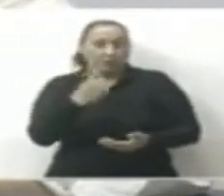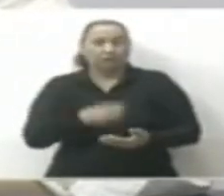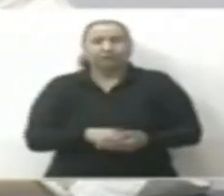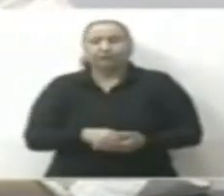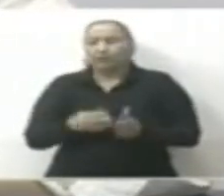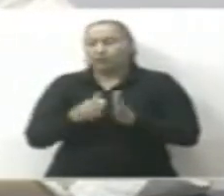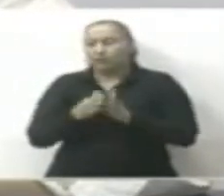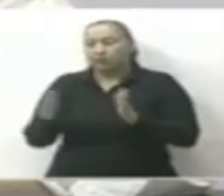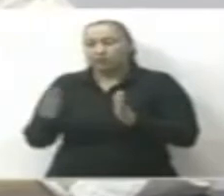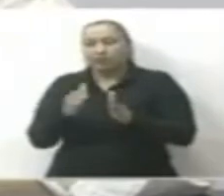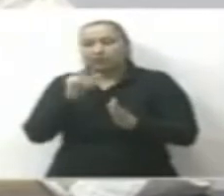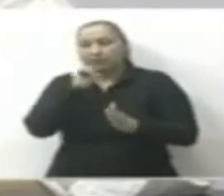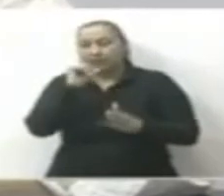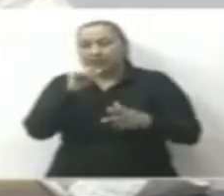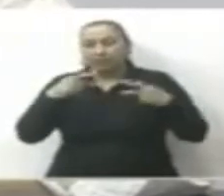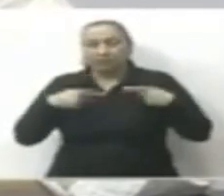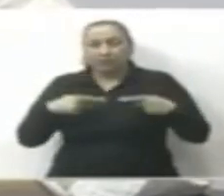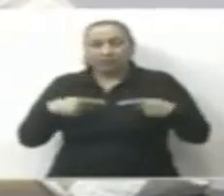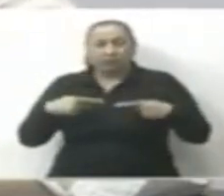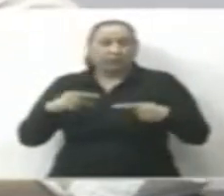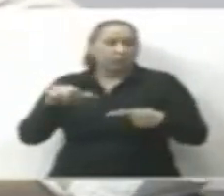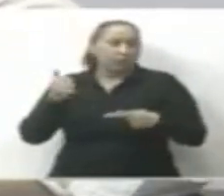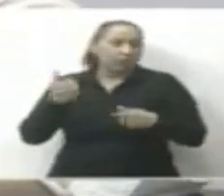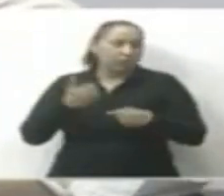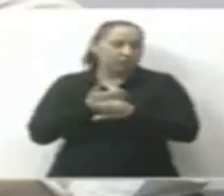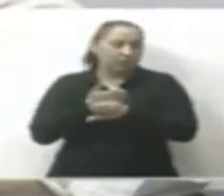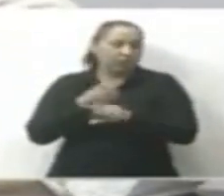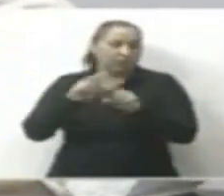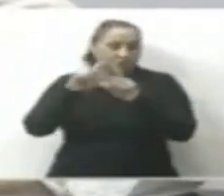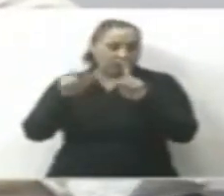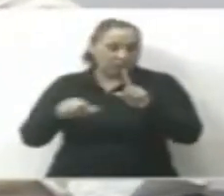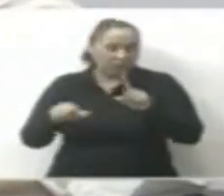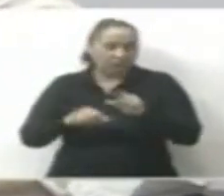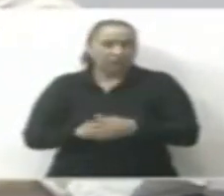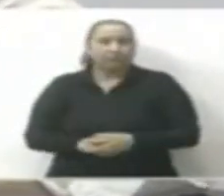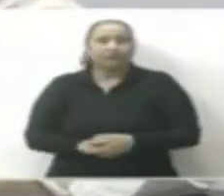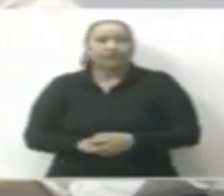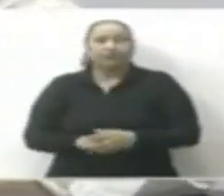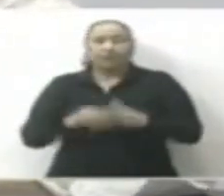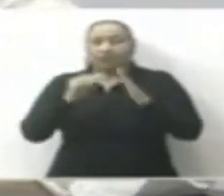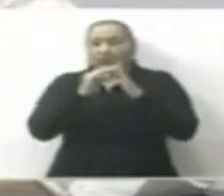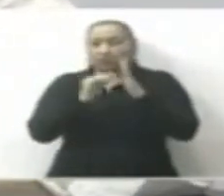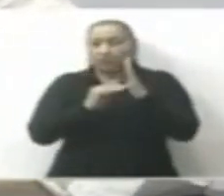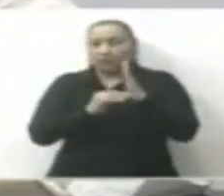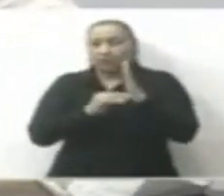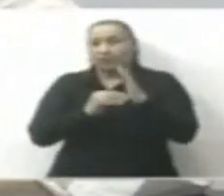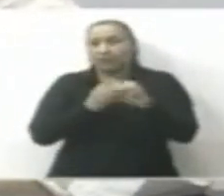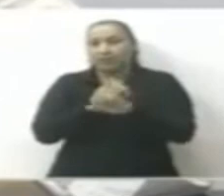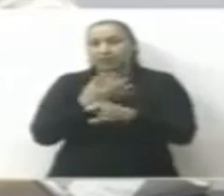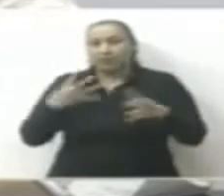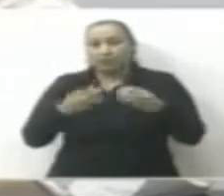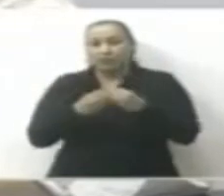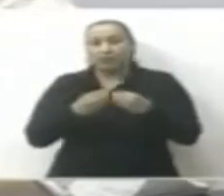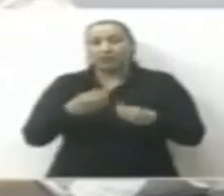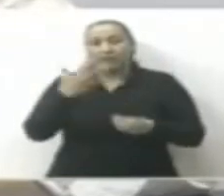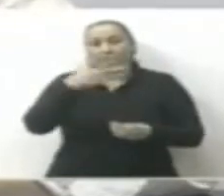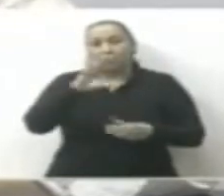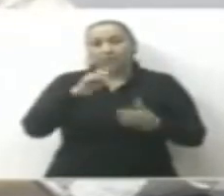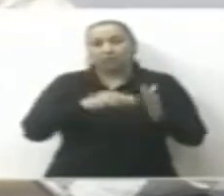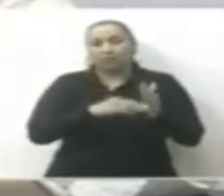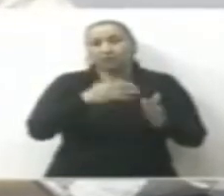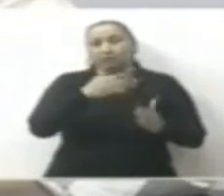no se registraron casos foráneos. Con este reporte, se tiene que el Estado tiene un acumulado de 10